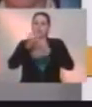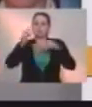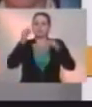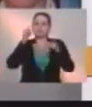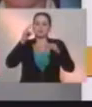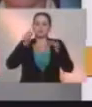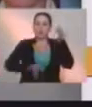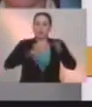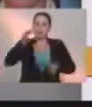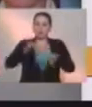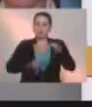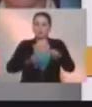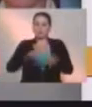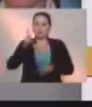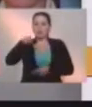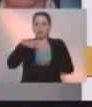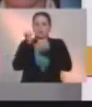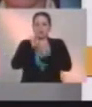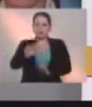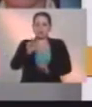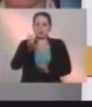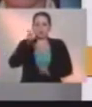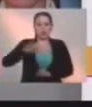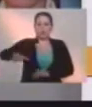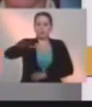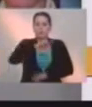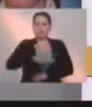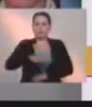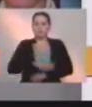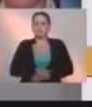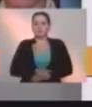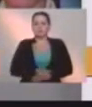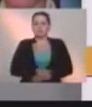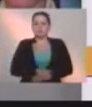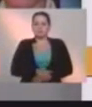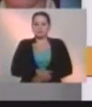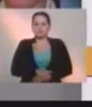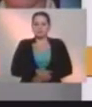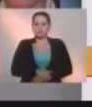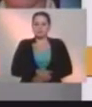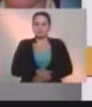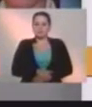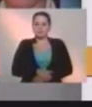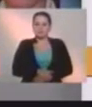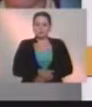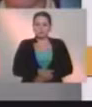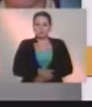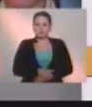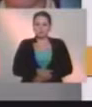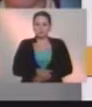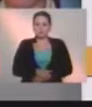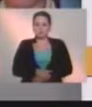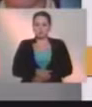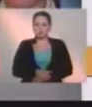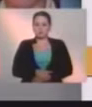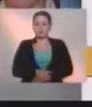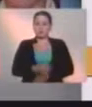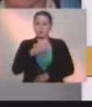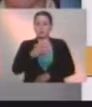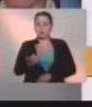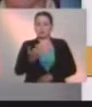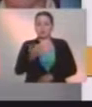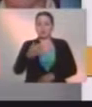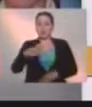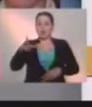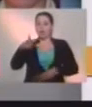Metropolitana y el defensor del pueblo que decía que el rechazo, la acción que había ejercido